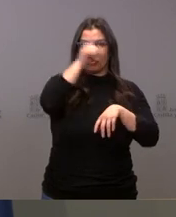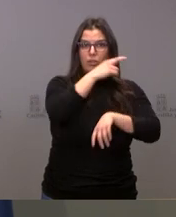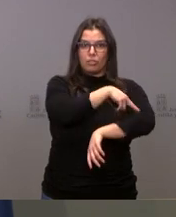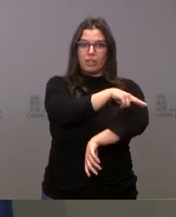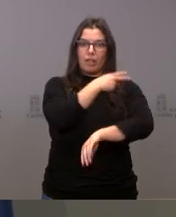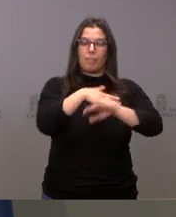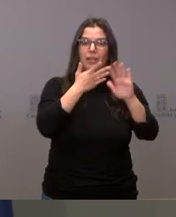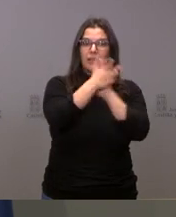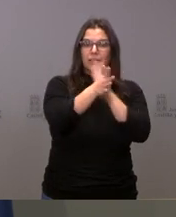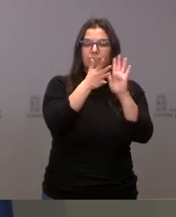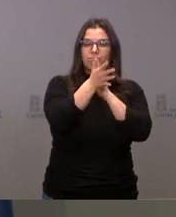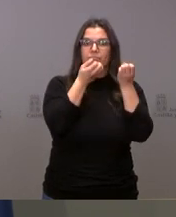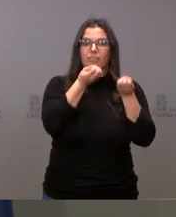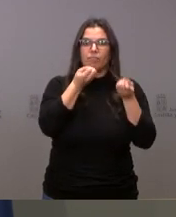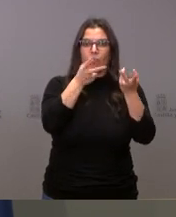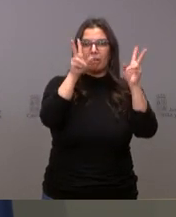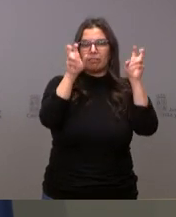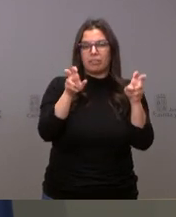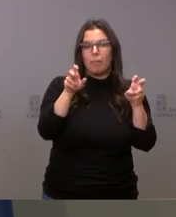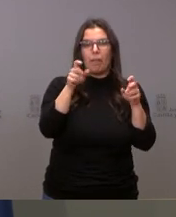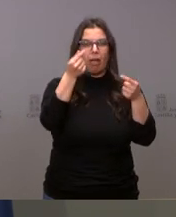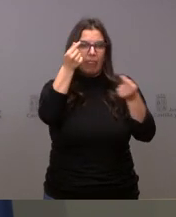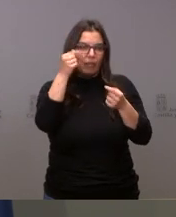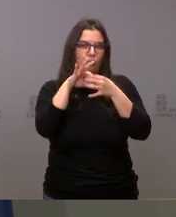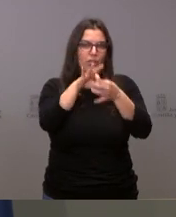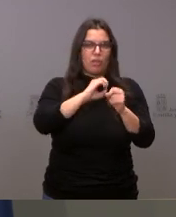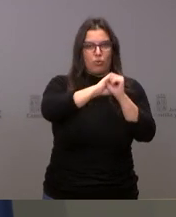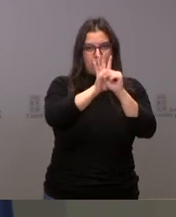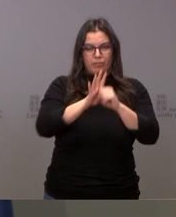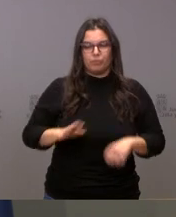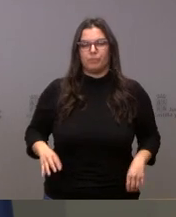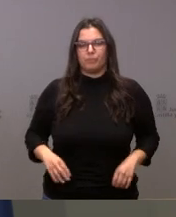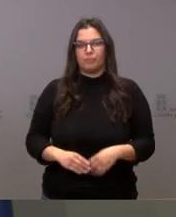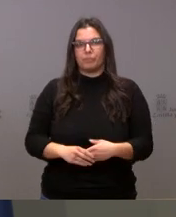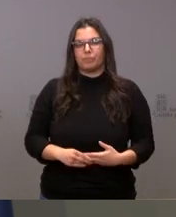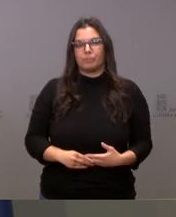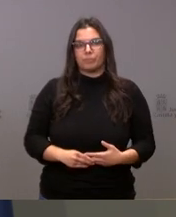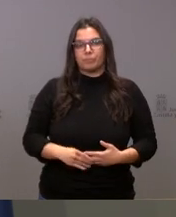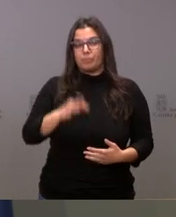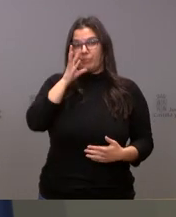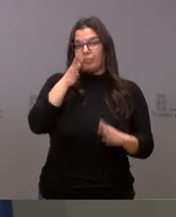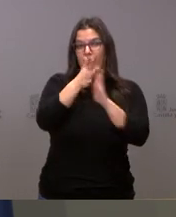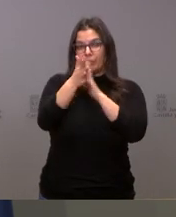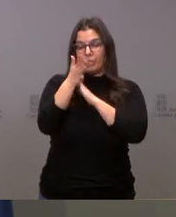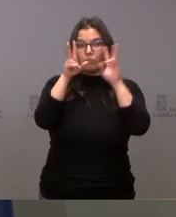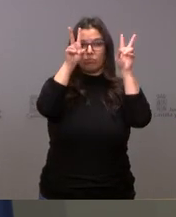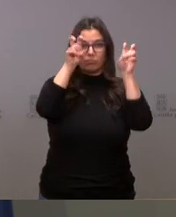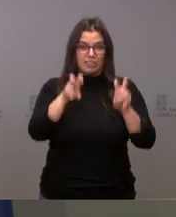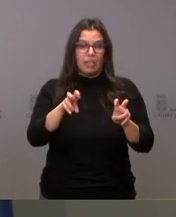sobre las últimas novedades y datos en relación con la pandemia. Les relato algunos de los asuntos que hemos